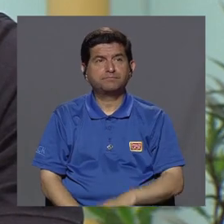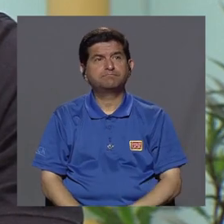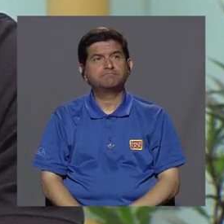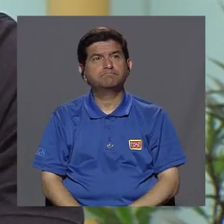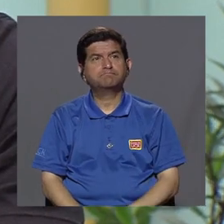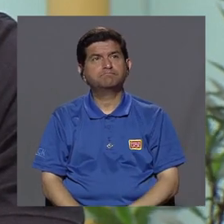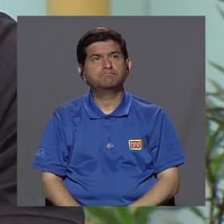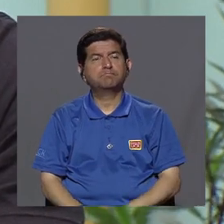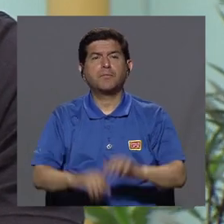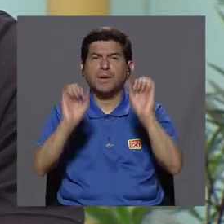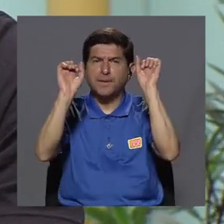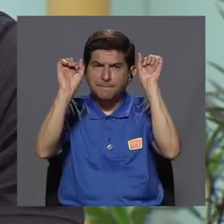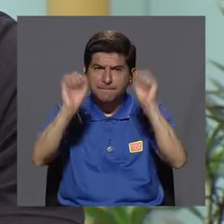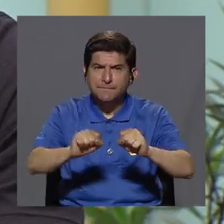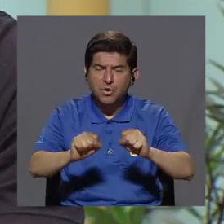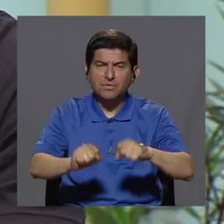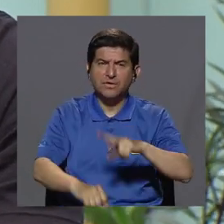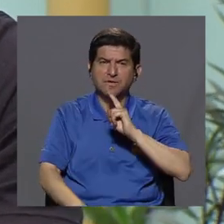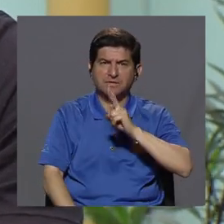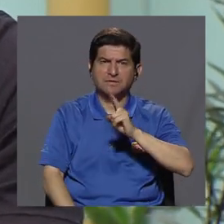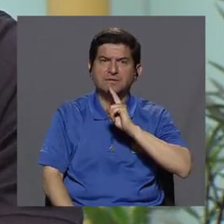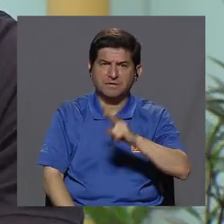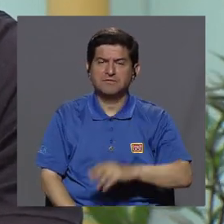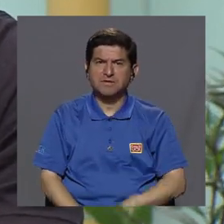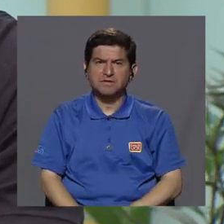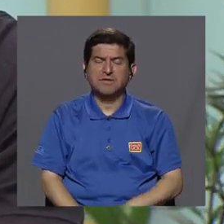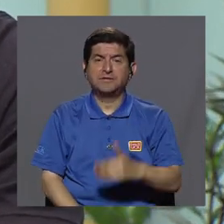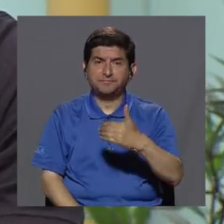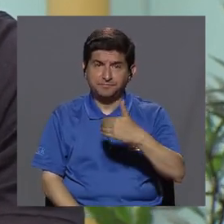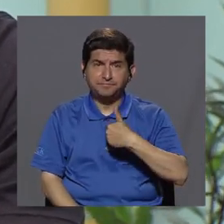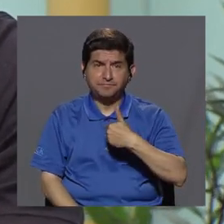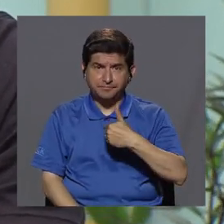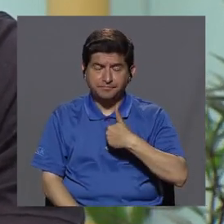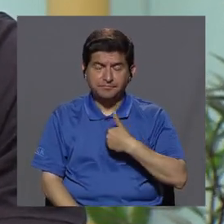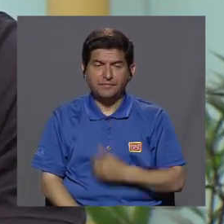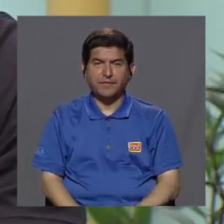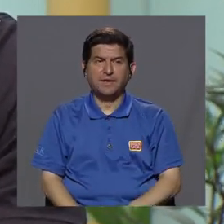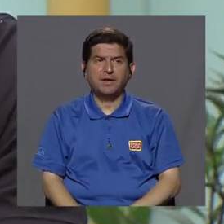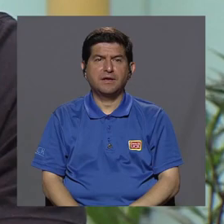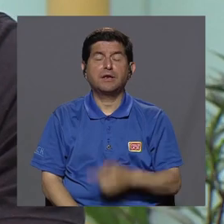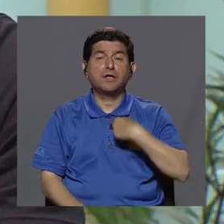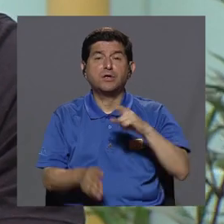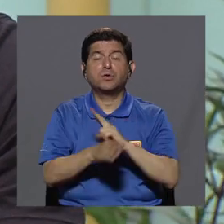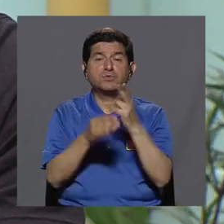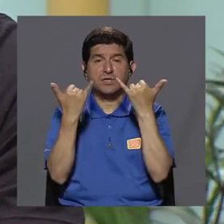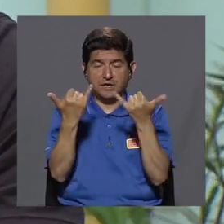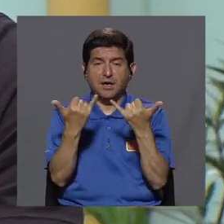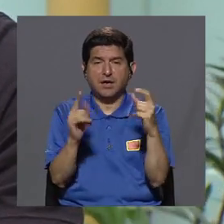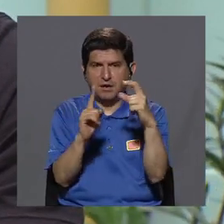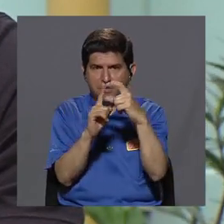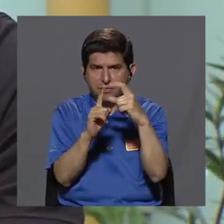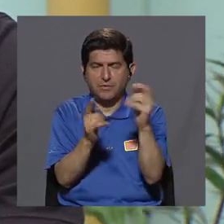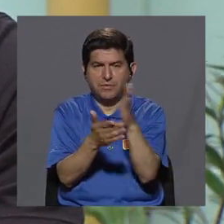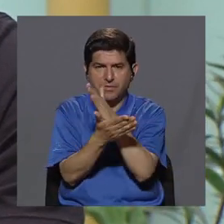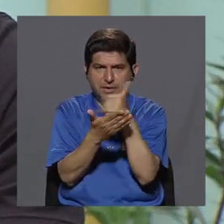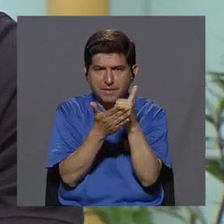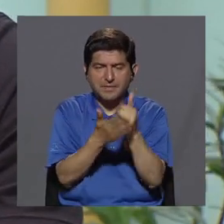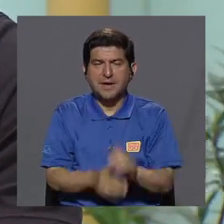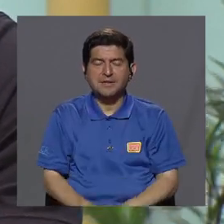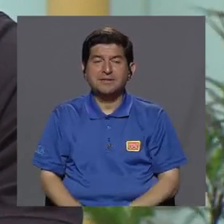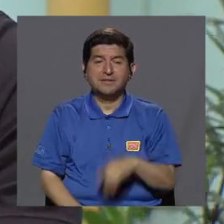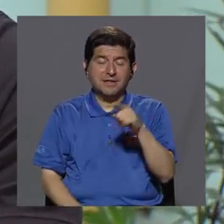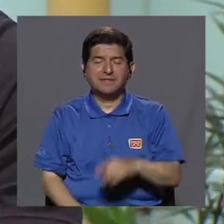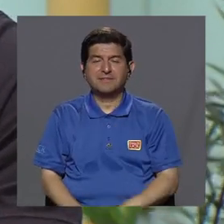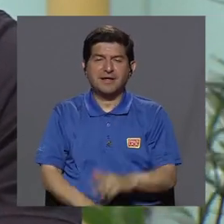lograr, verdad, tener, y es un término que voy a usar ahorita, que es